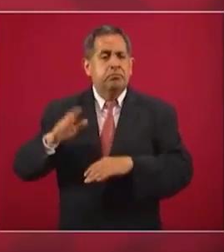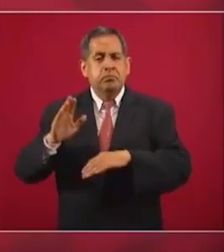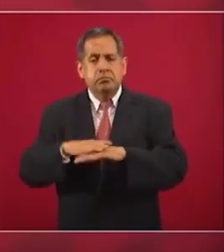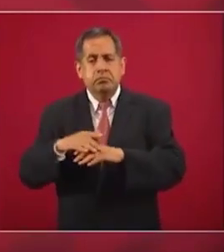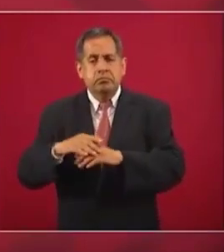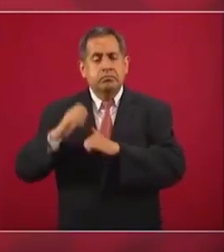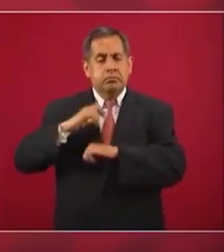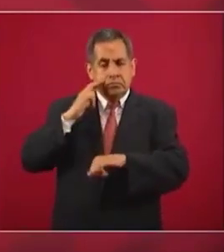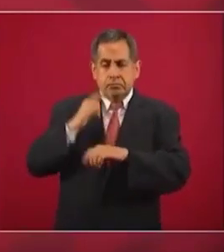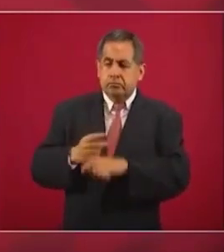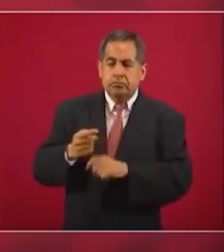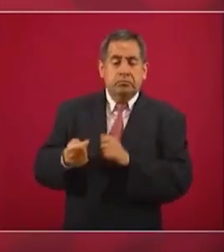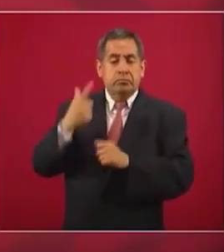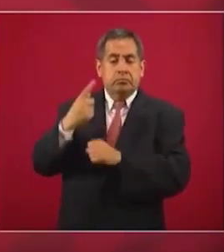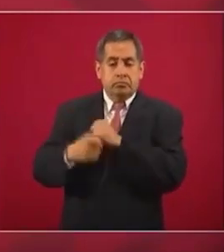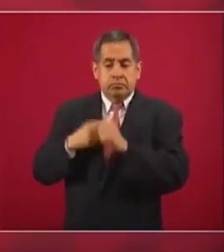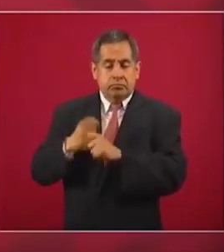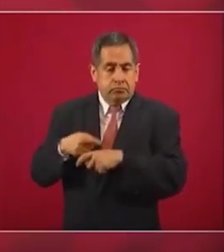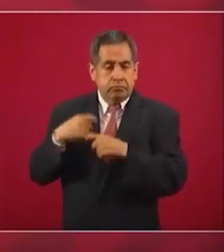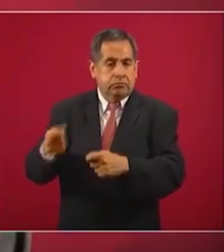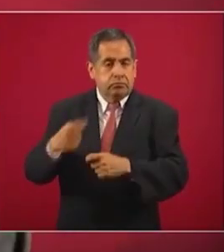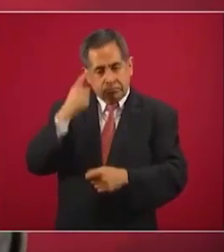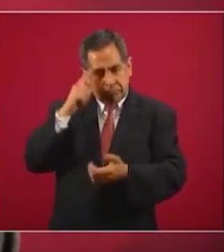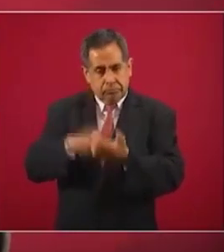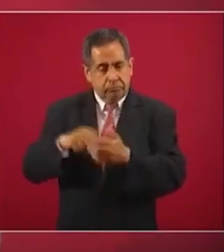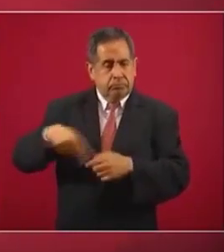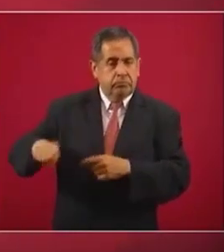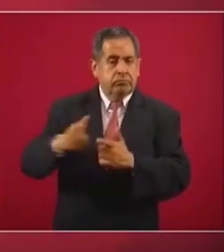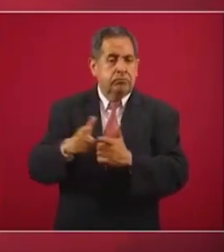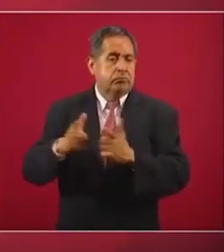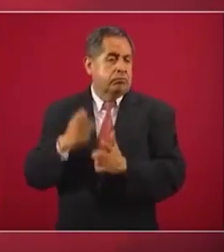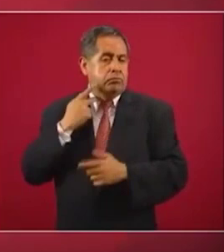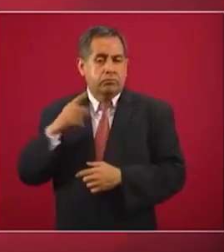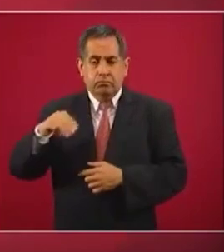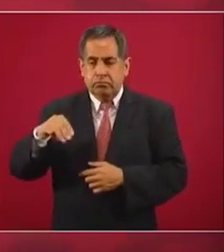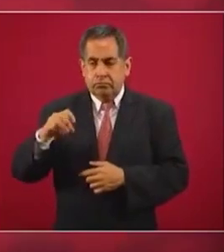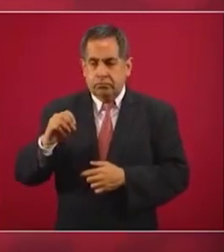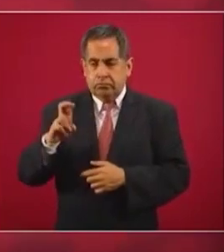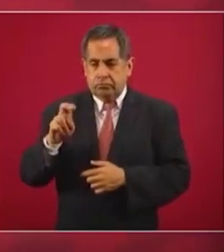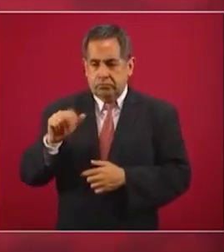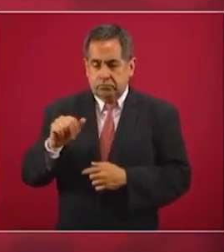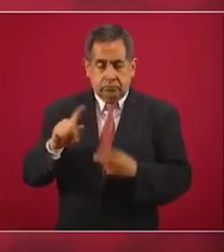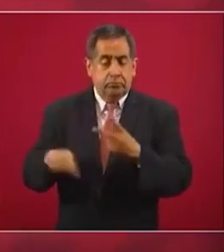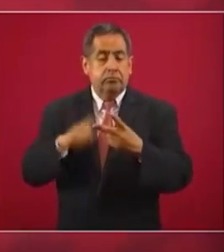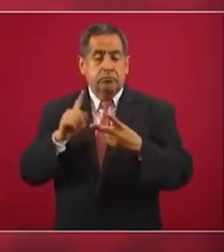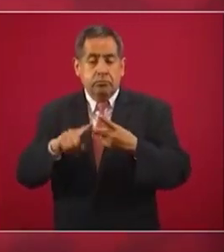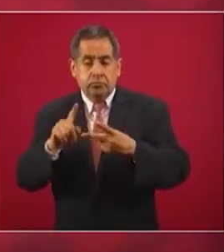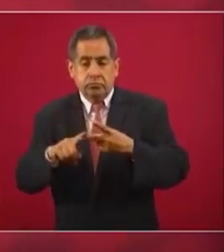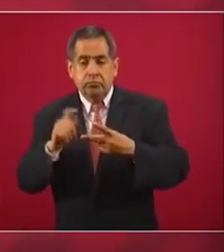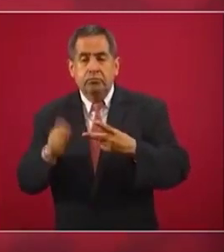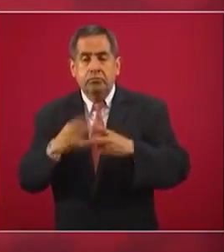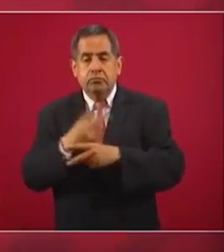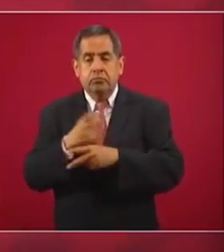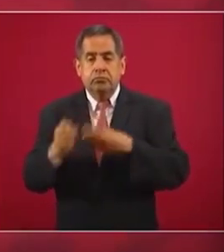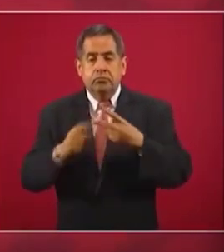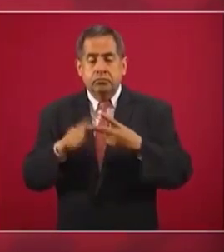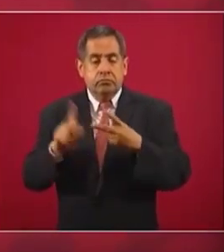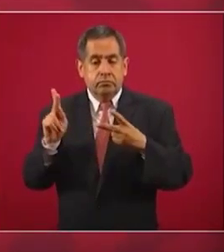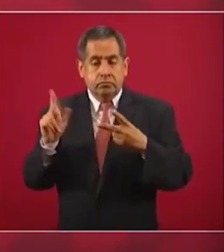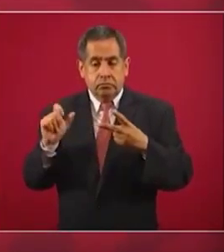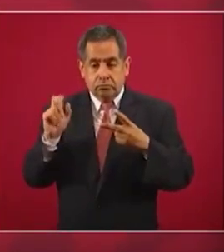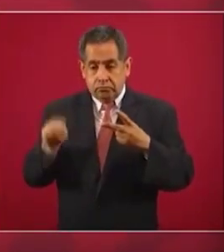a Morena el primer año. Pero de acuerdo al reglamento, el segundo año le correspondía al PAN.